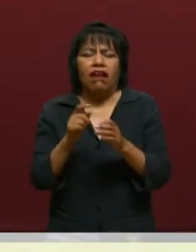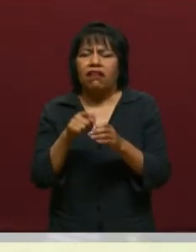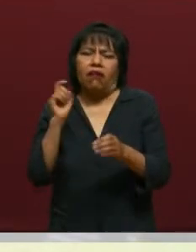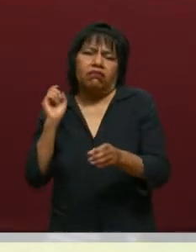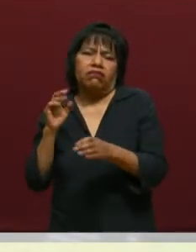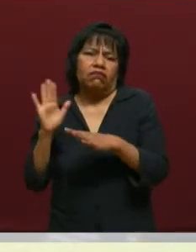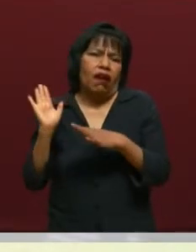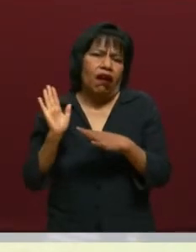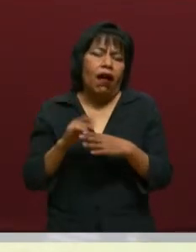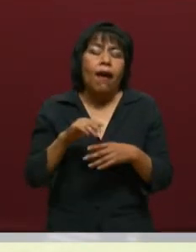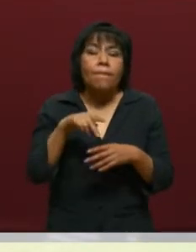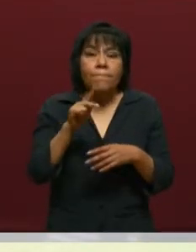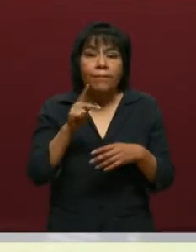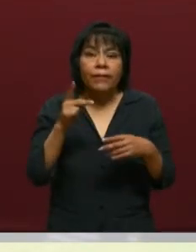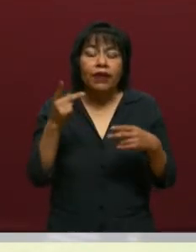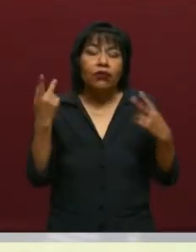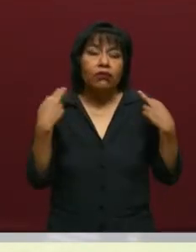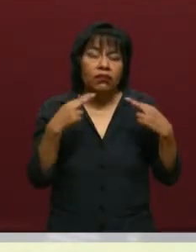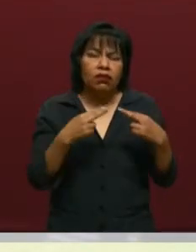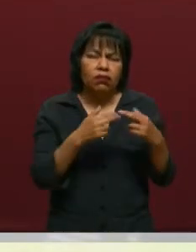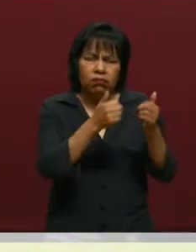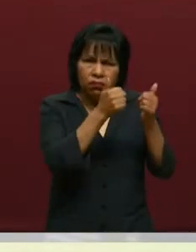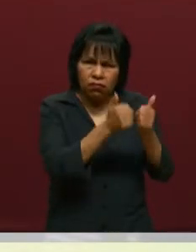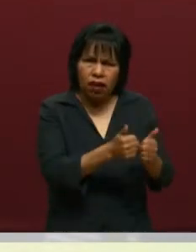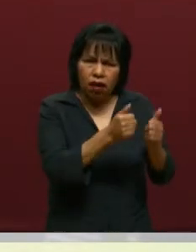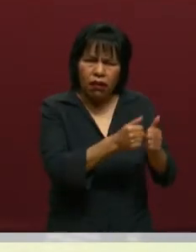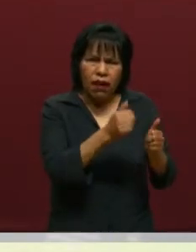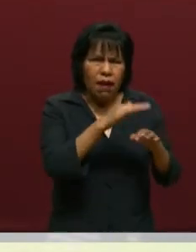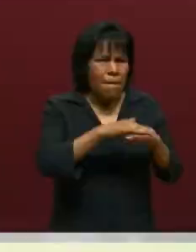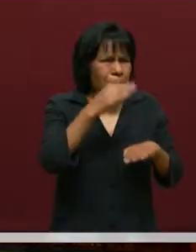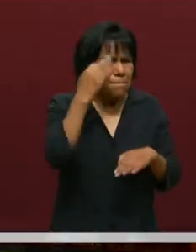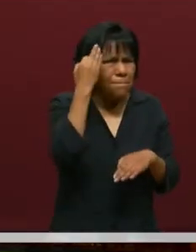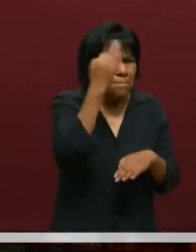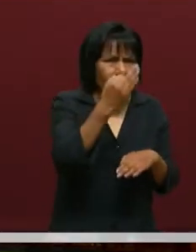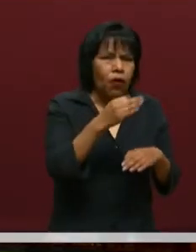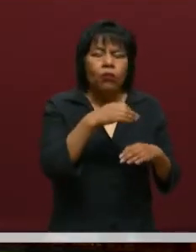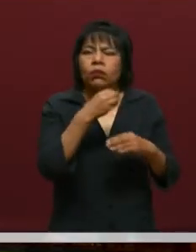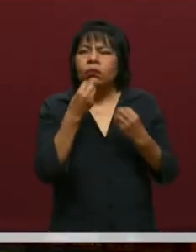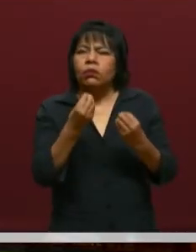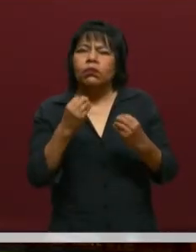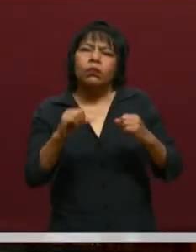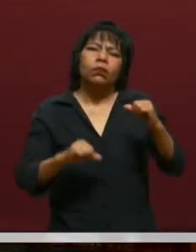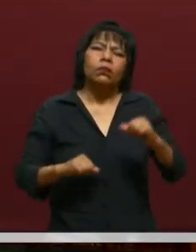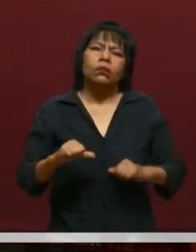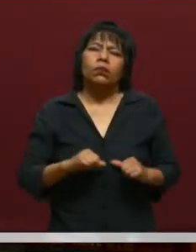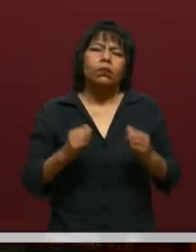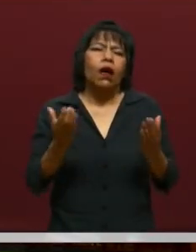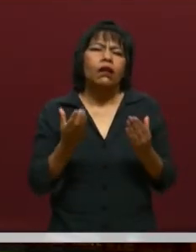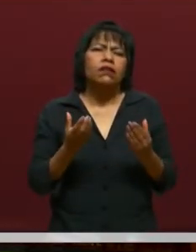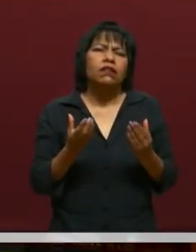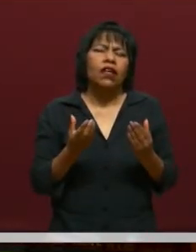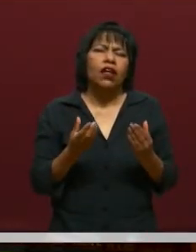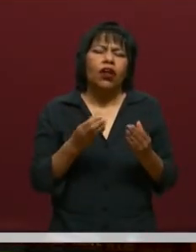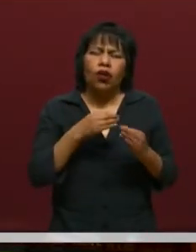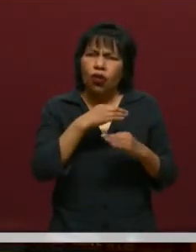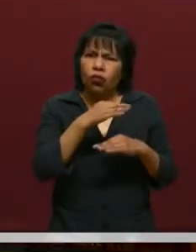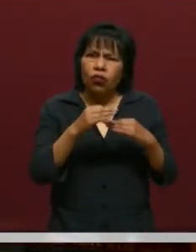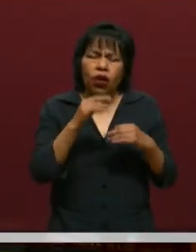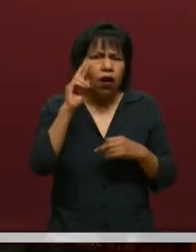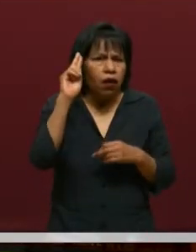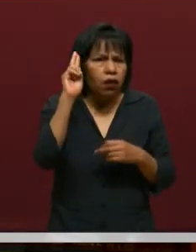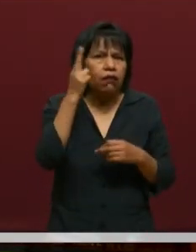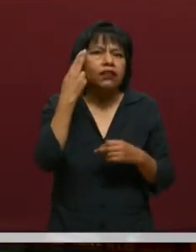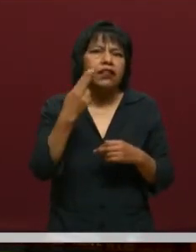acuerdo? Pero los profesores de tiempo completo son los que hacen que toda la actividad, que toda la función sustantiva de una